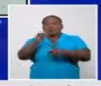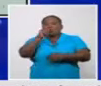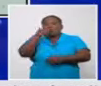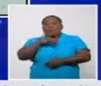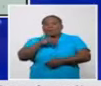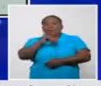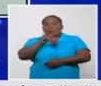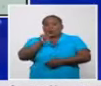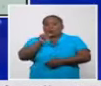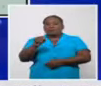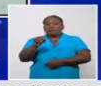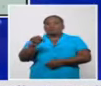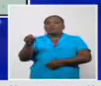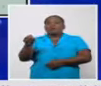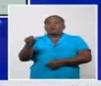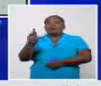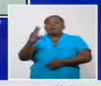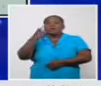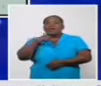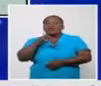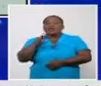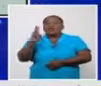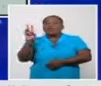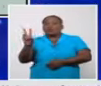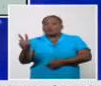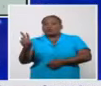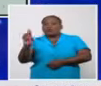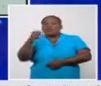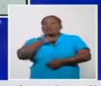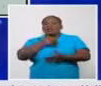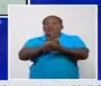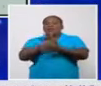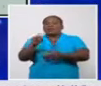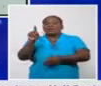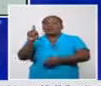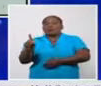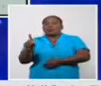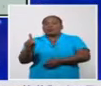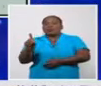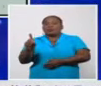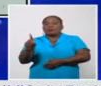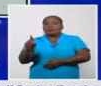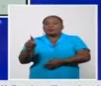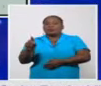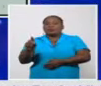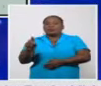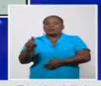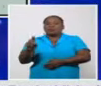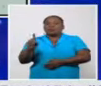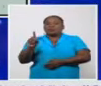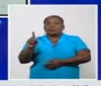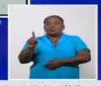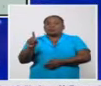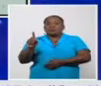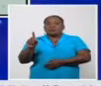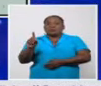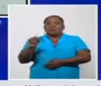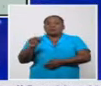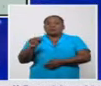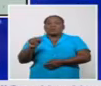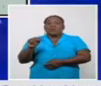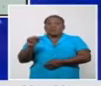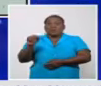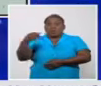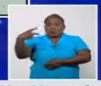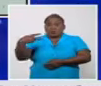Remedios 1 35 casos perdón en Villaclara Ranchuelo y Remedio Ranchuelo